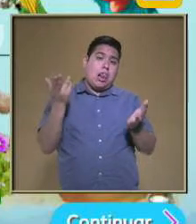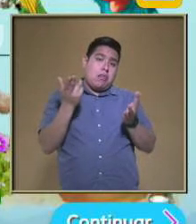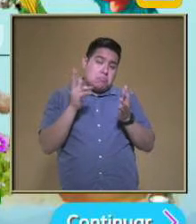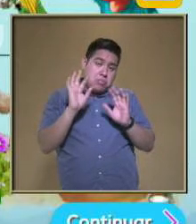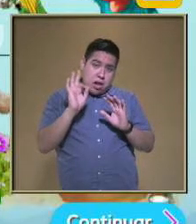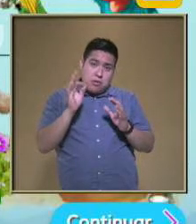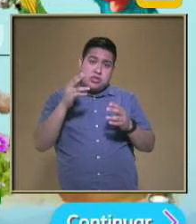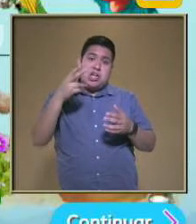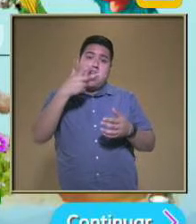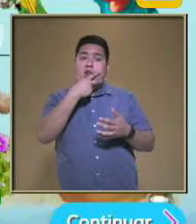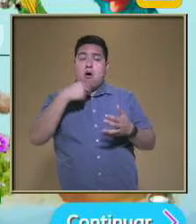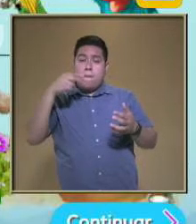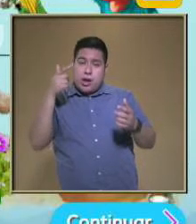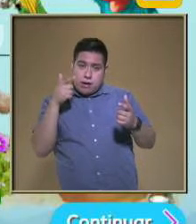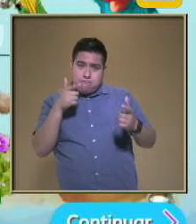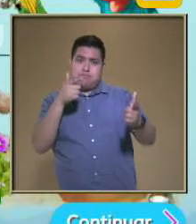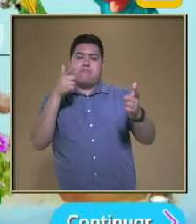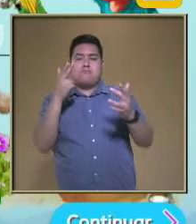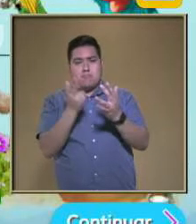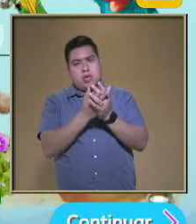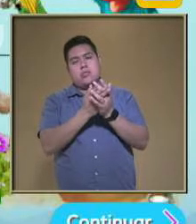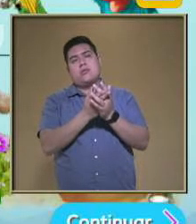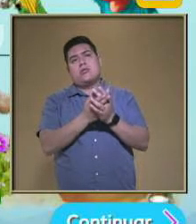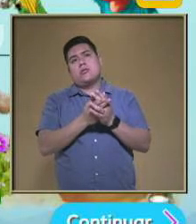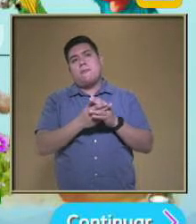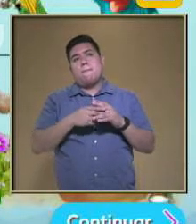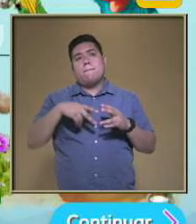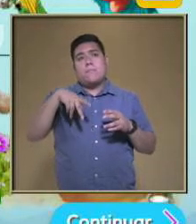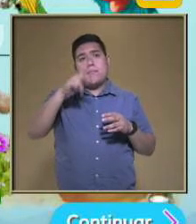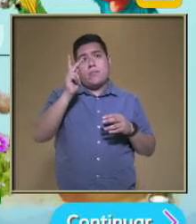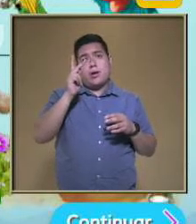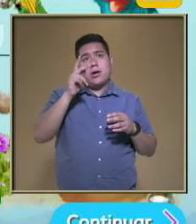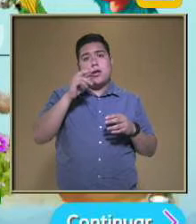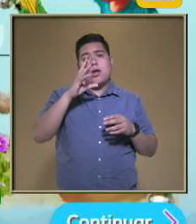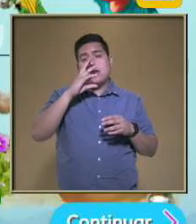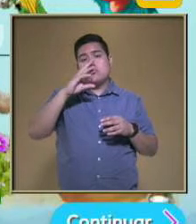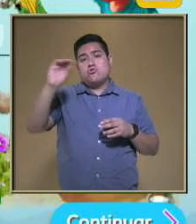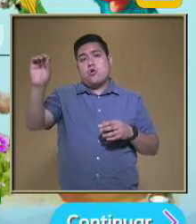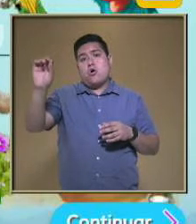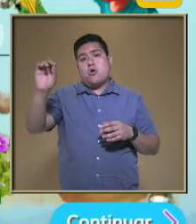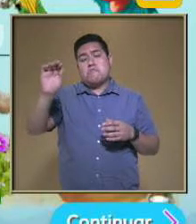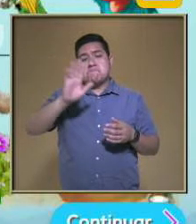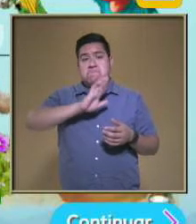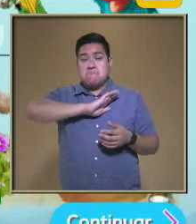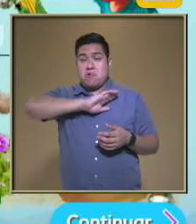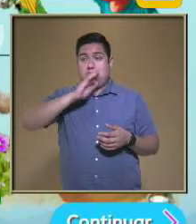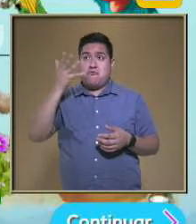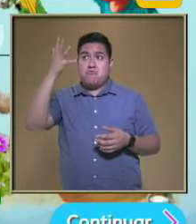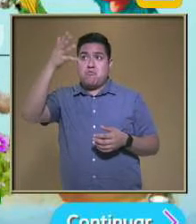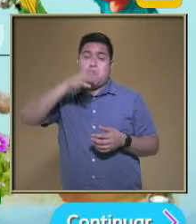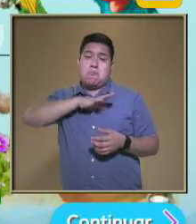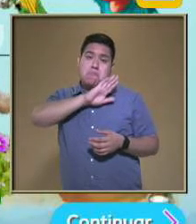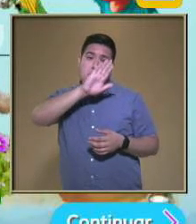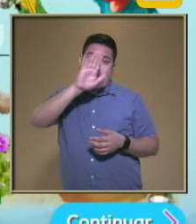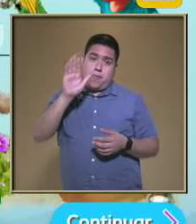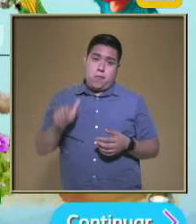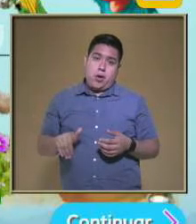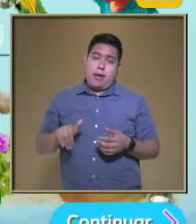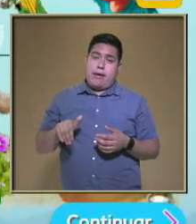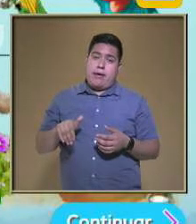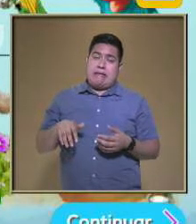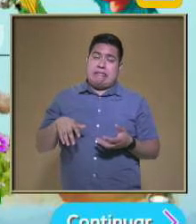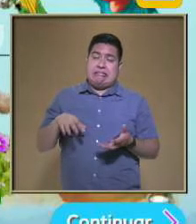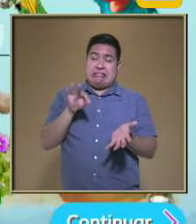Pero un día Que se muera Y empieza su desintegración Van a aparecer Unos microorganismos O seres vivos Que no vemos A simple